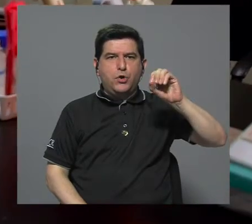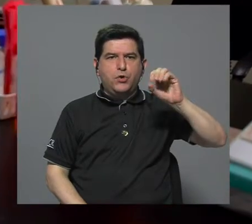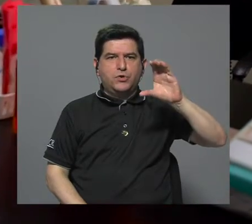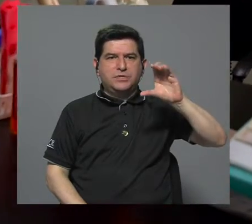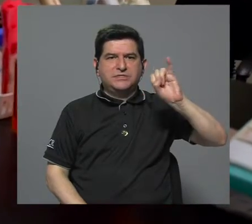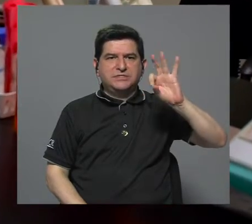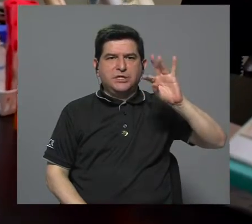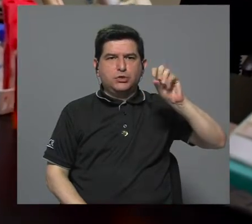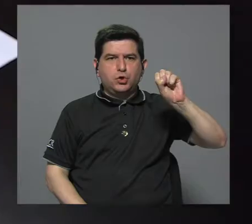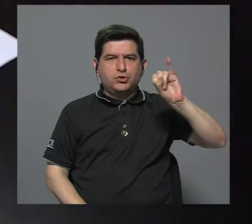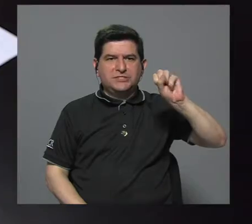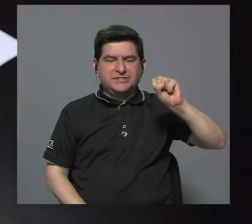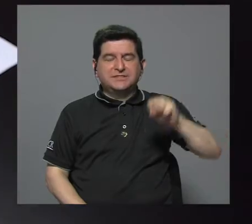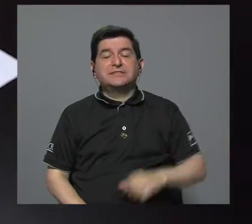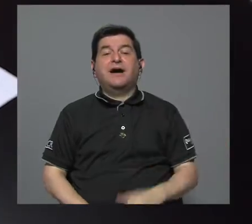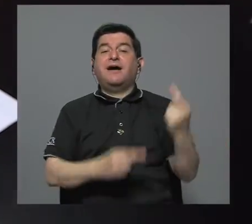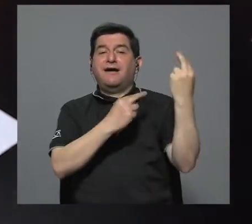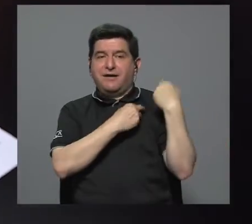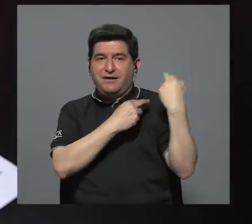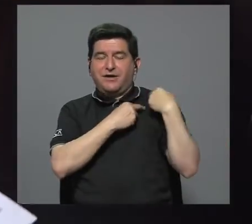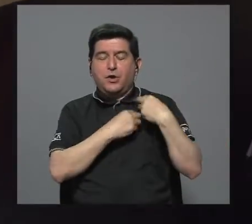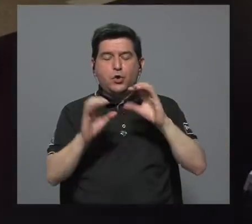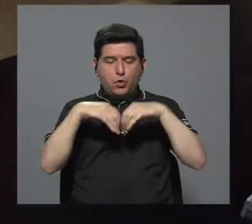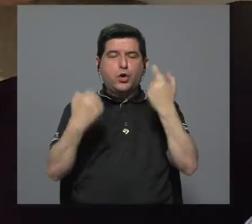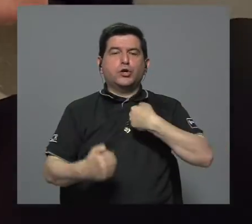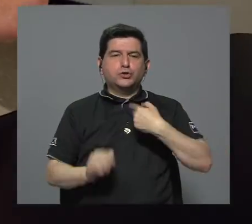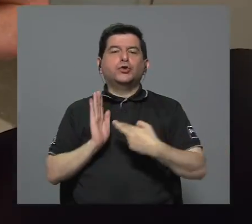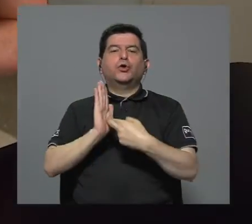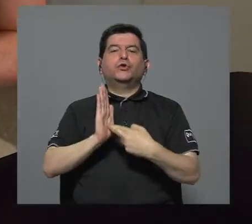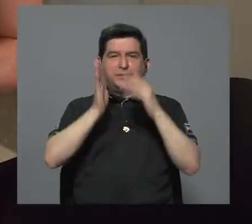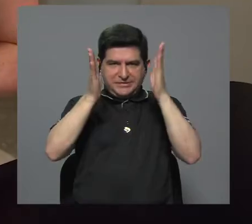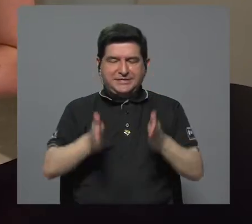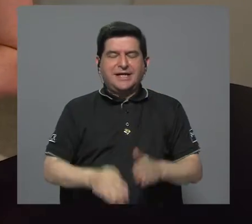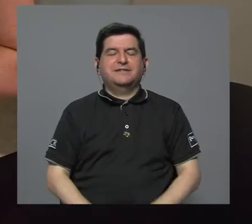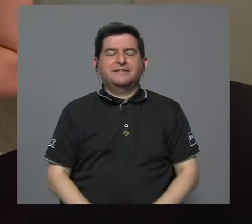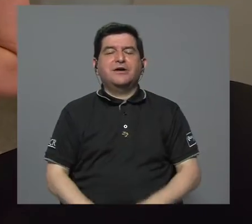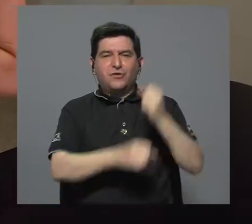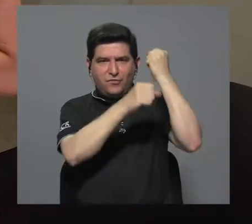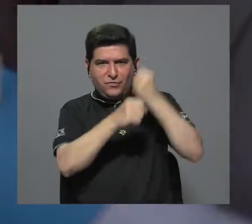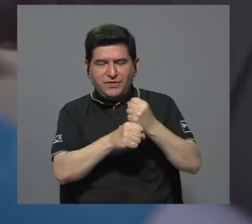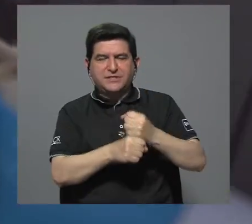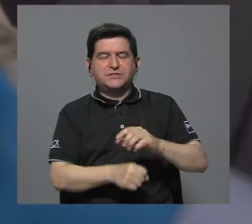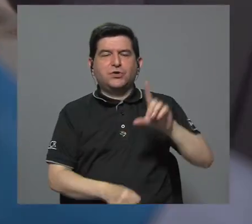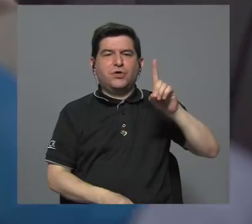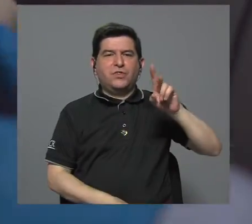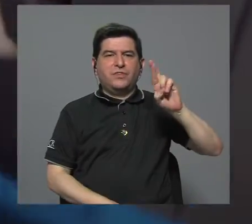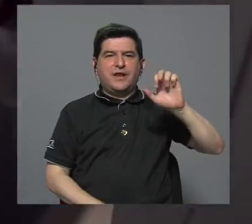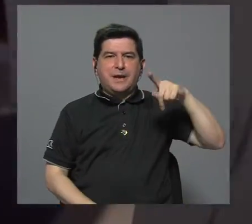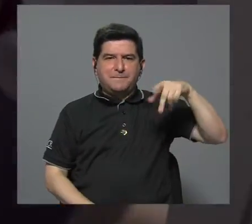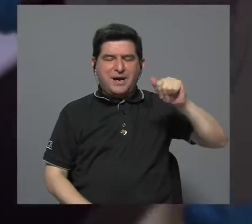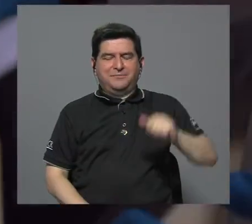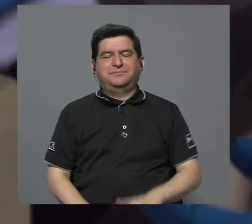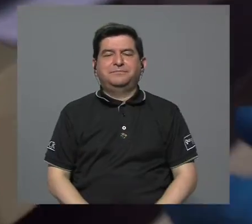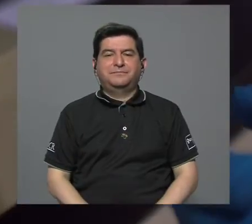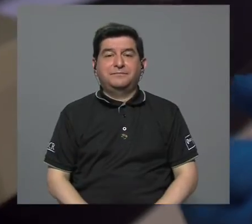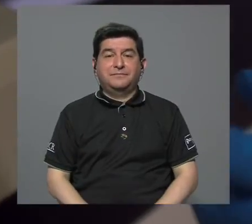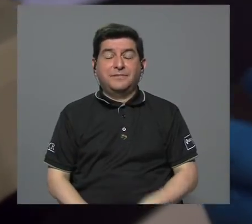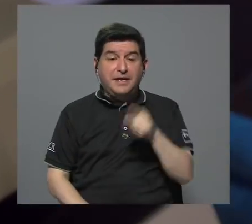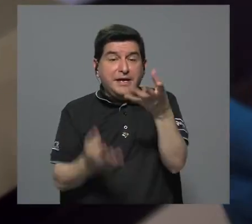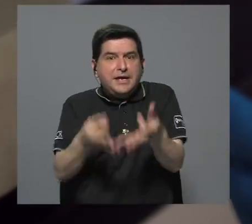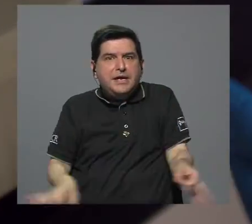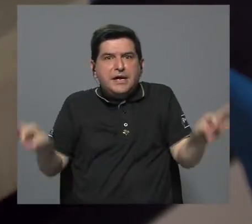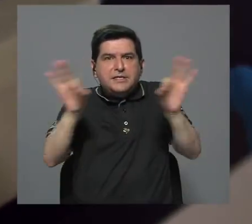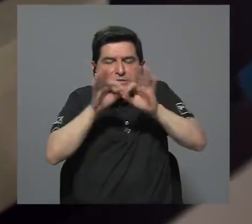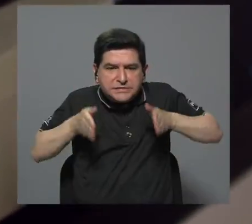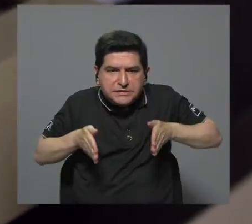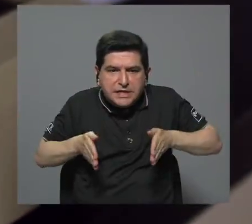drepanocitosis es el deber ser de la organización que represento, Fundirepa. Y en este